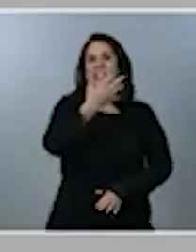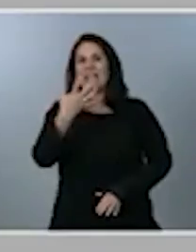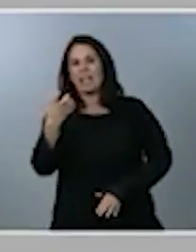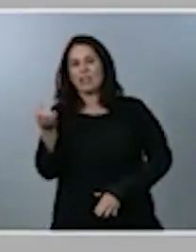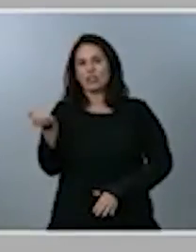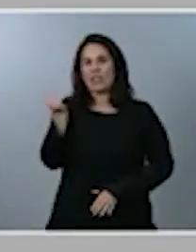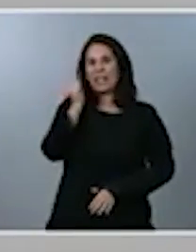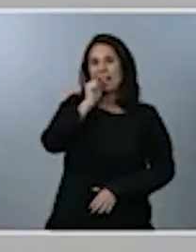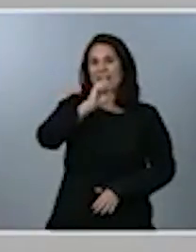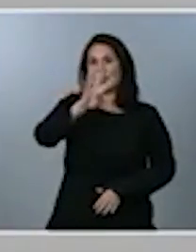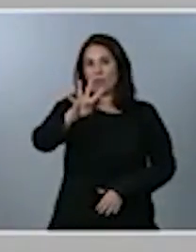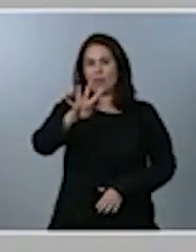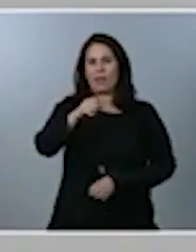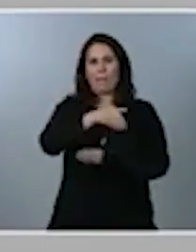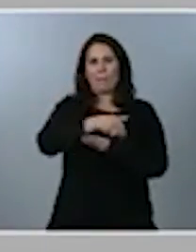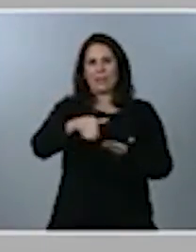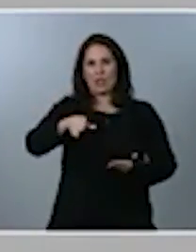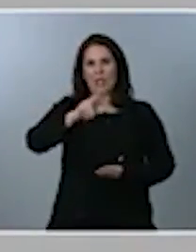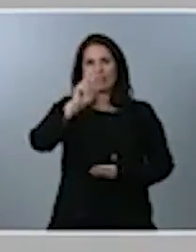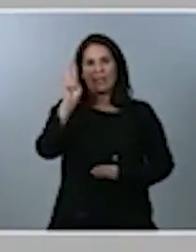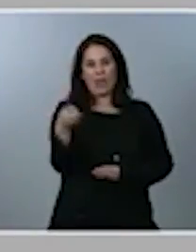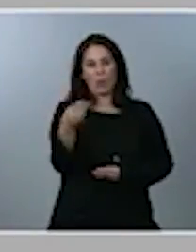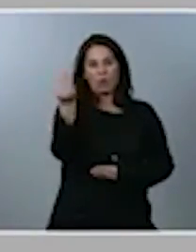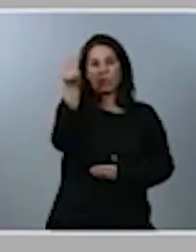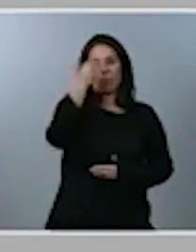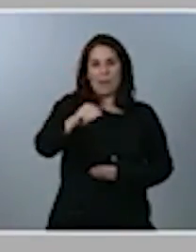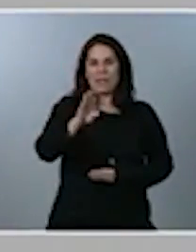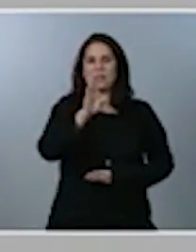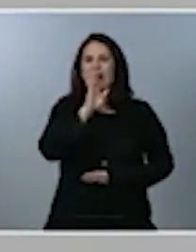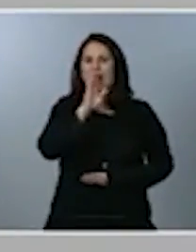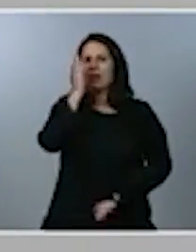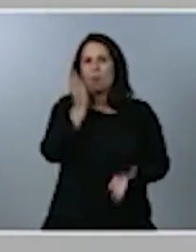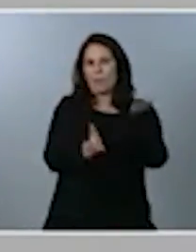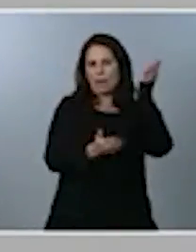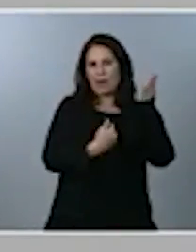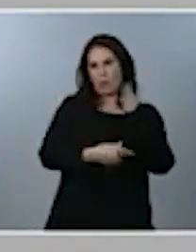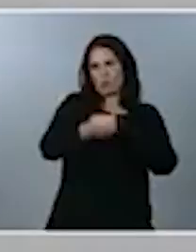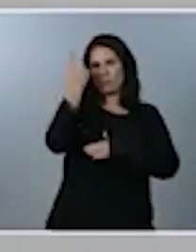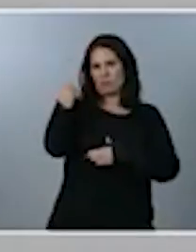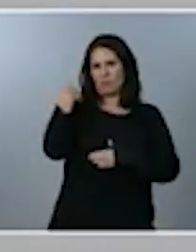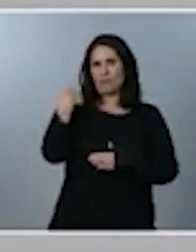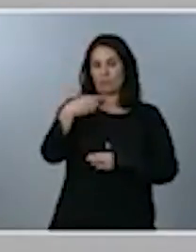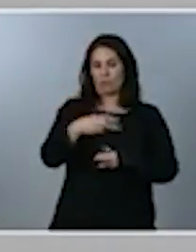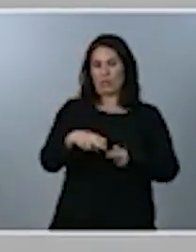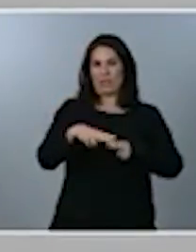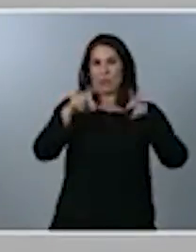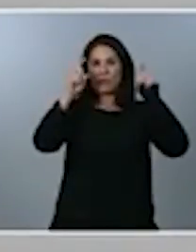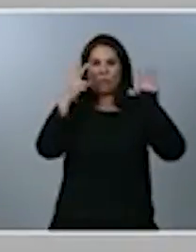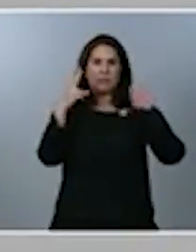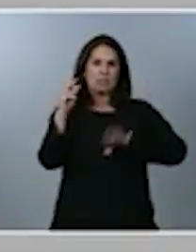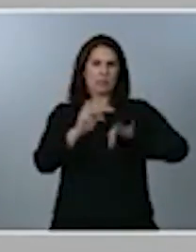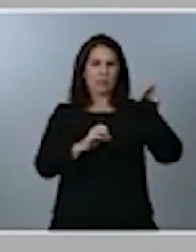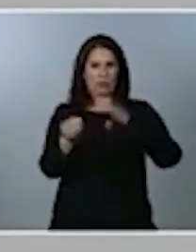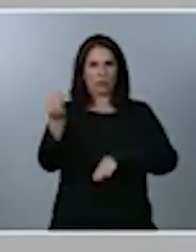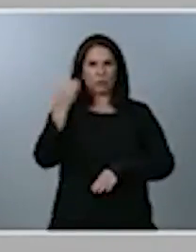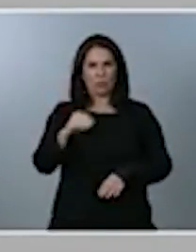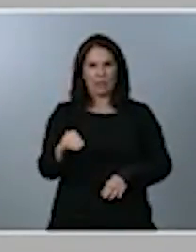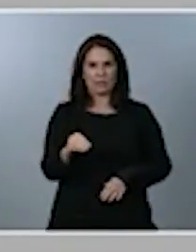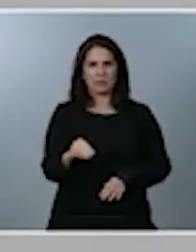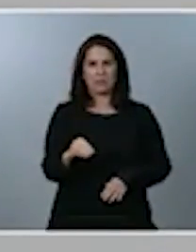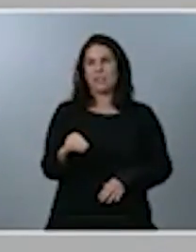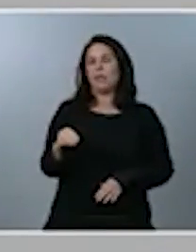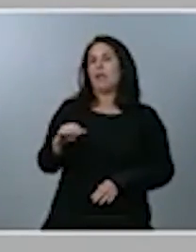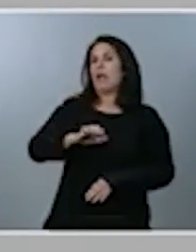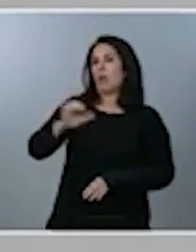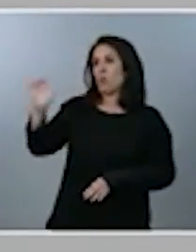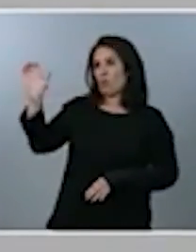anterior. De hecho, esta política educativa sube un 70%, contando con las dotaciones de los fondos europeos, que van a